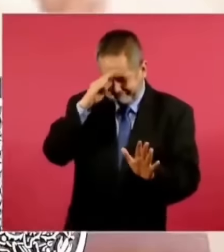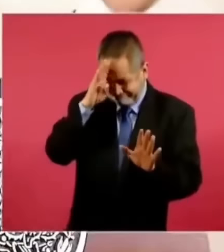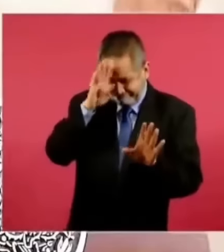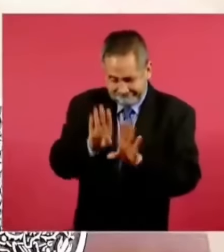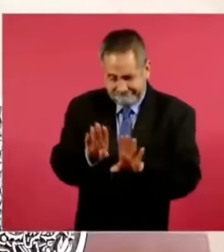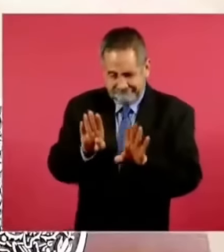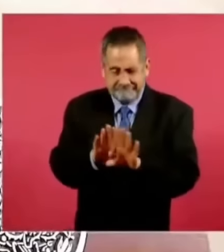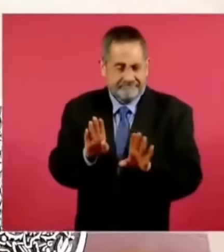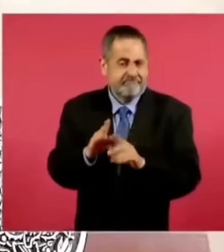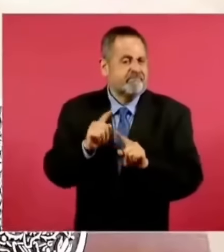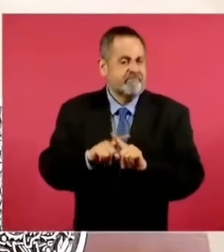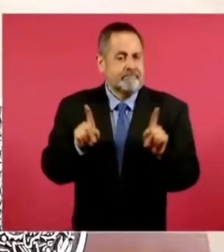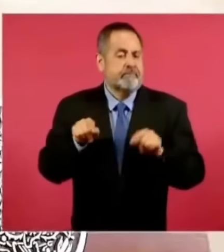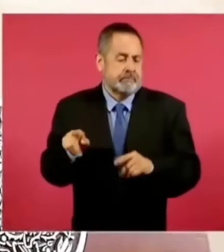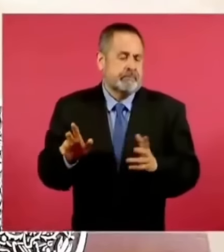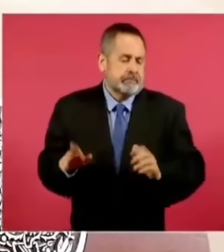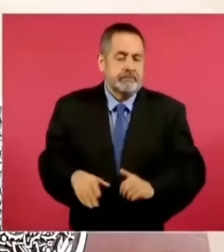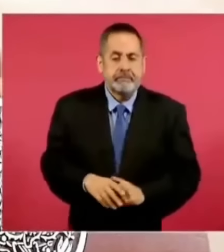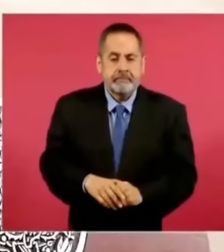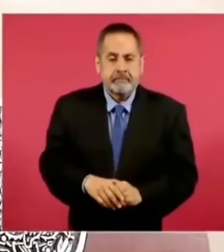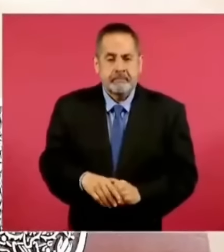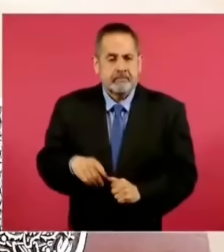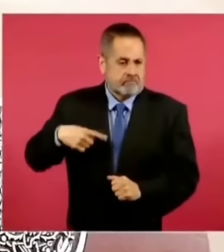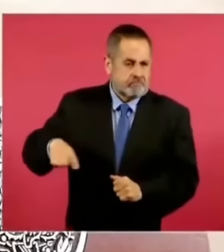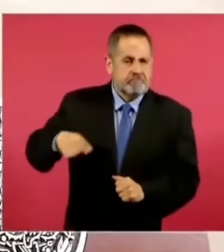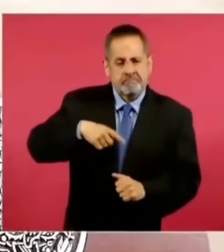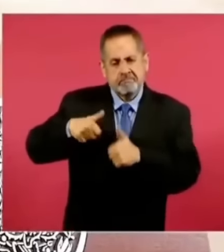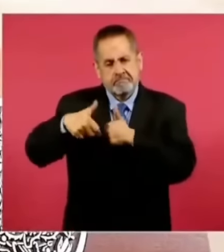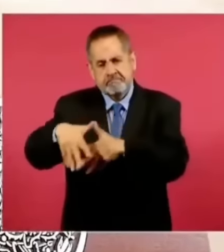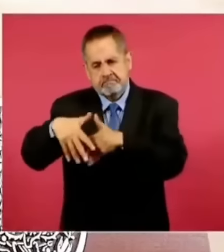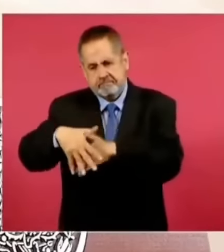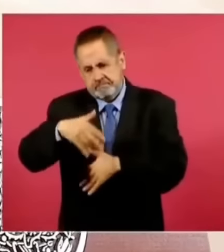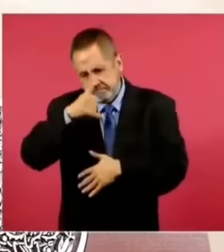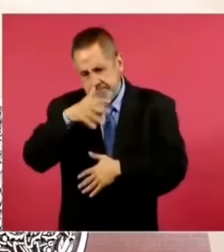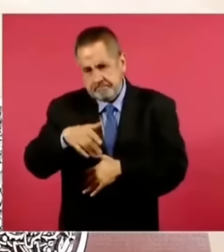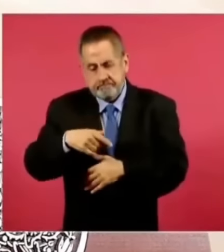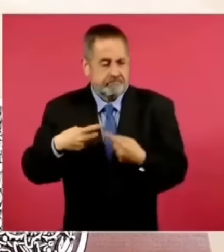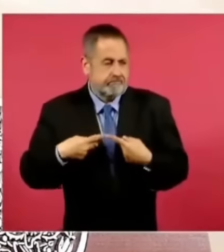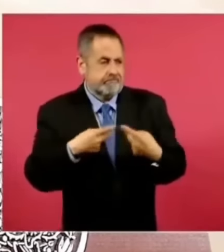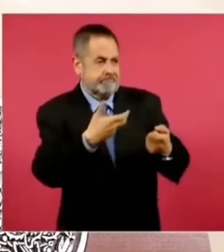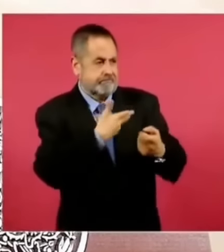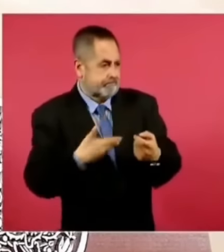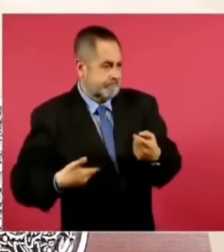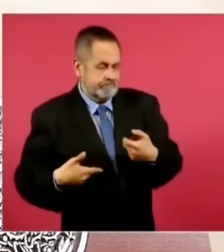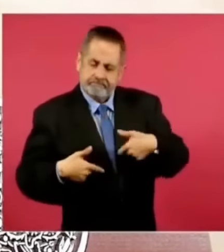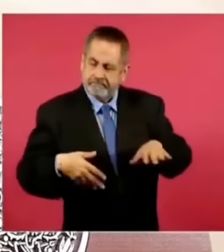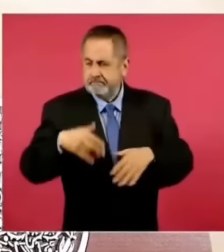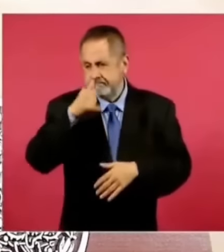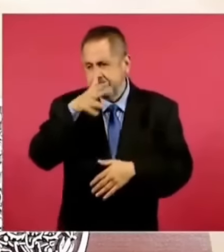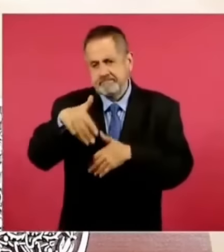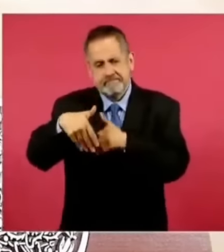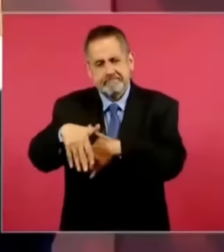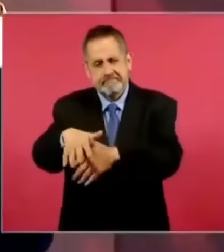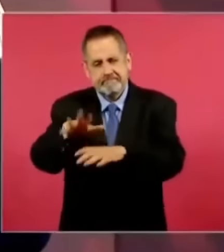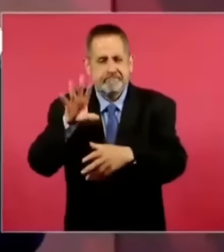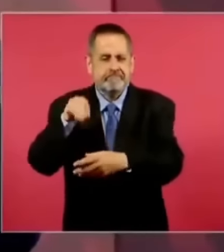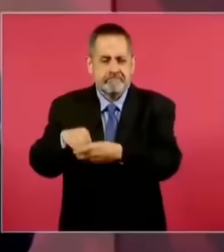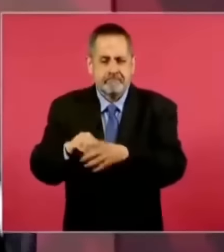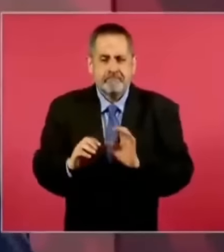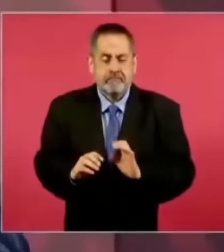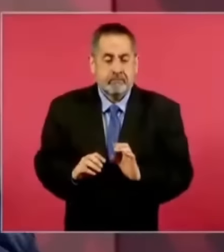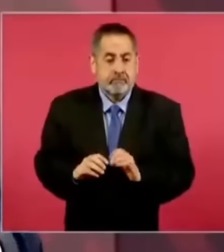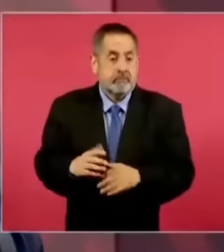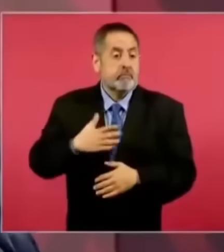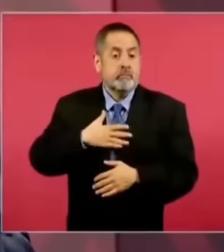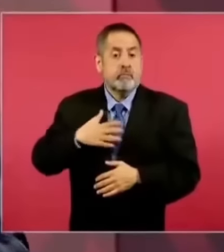hubieran muertos. Nosotros protestamos, protestamos, nos hicieron el fraude, no se rompió ni un